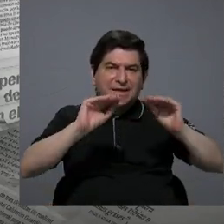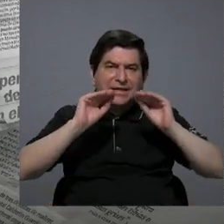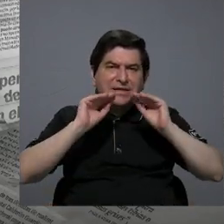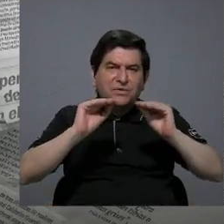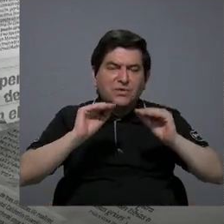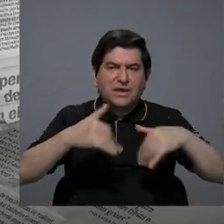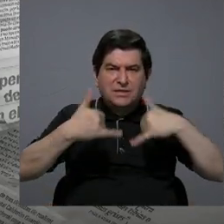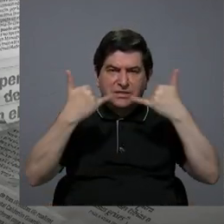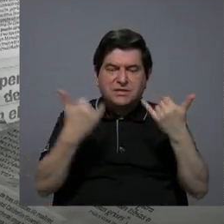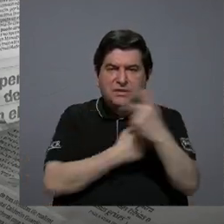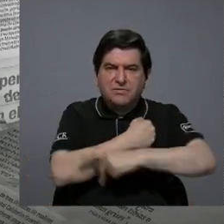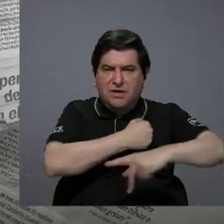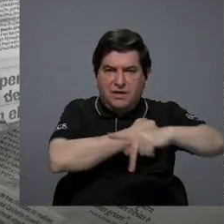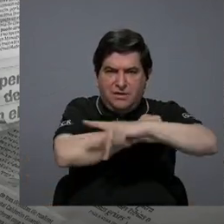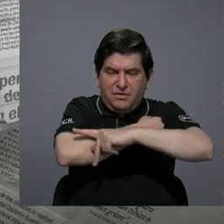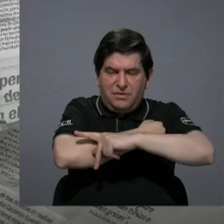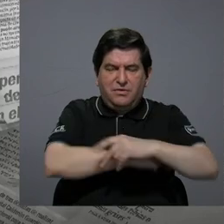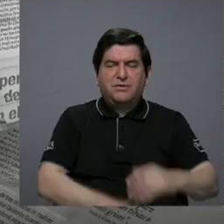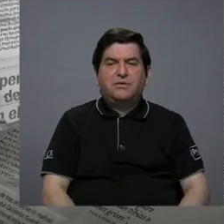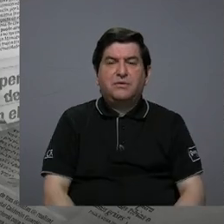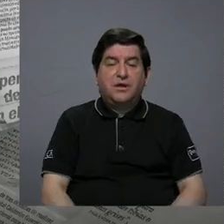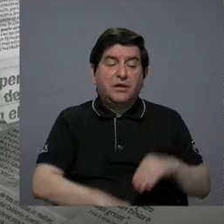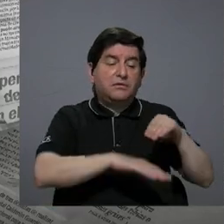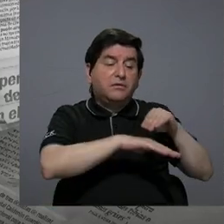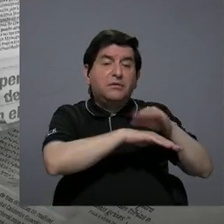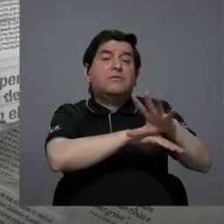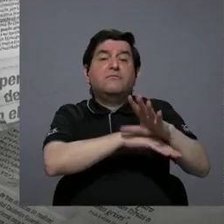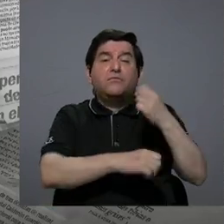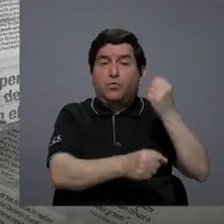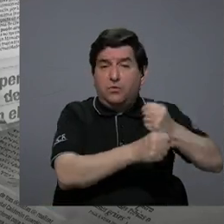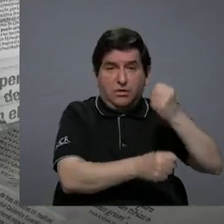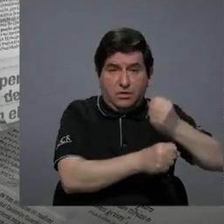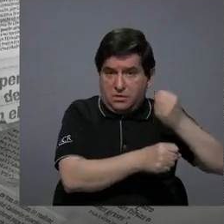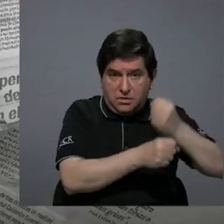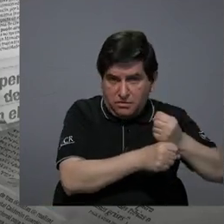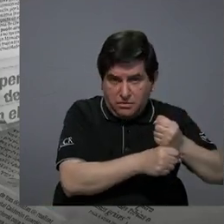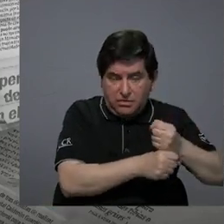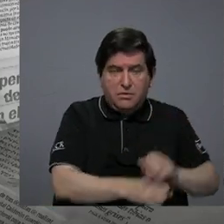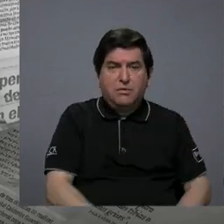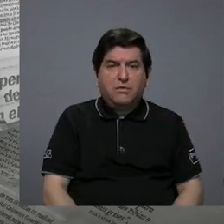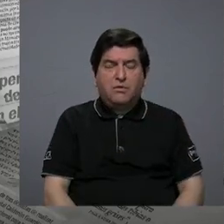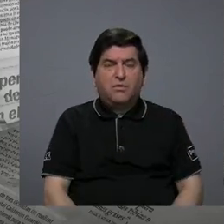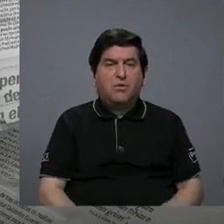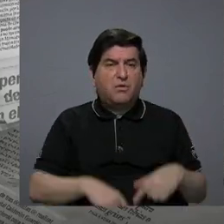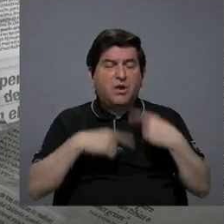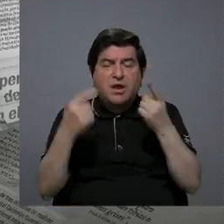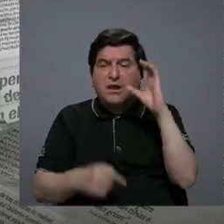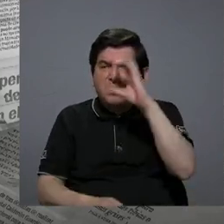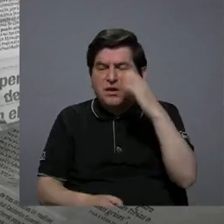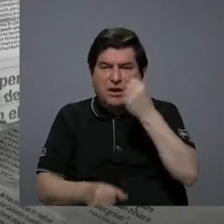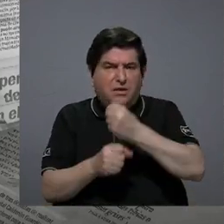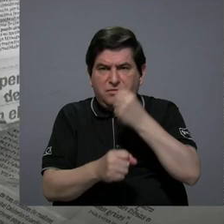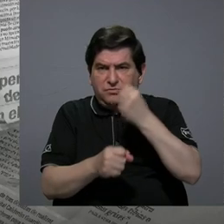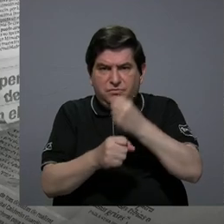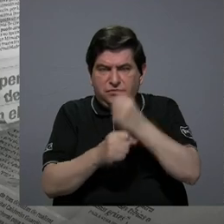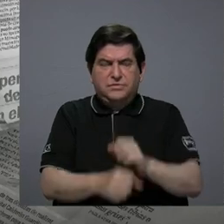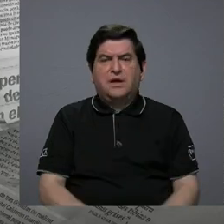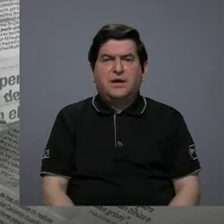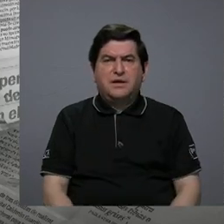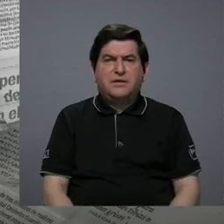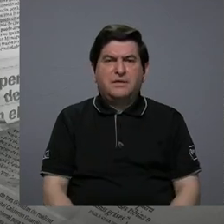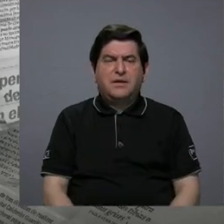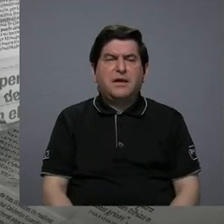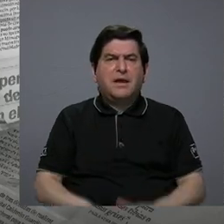que está teniendo el país que incide también en el trabajo, en salir a buscar trabajo, en quién